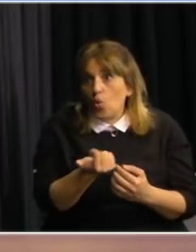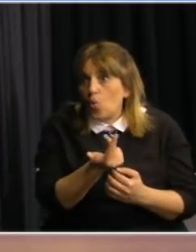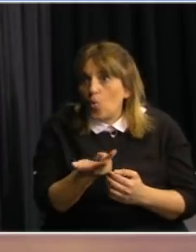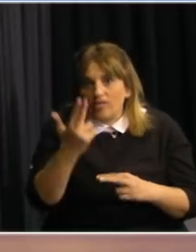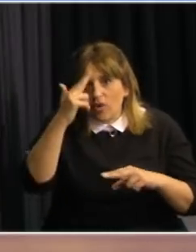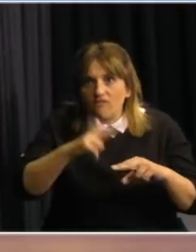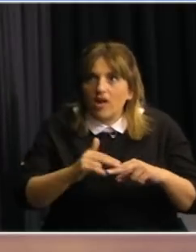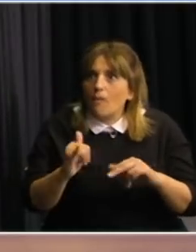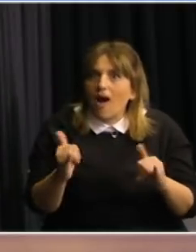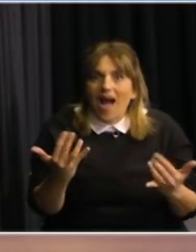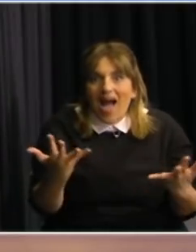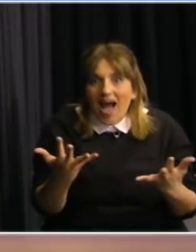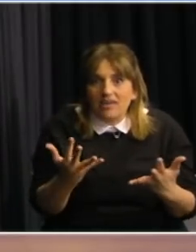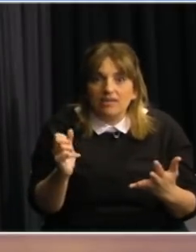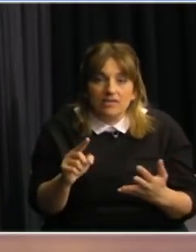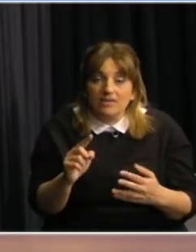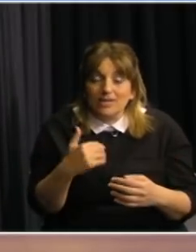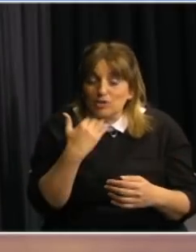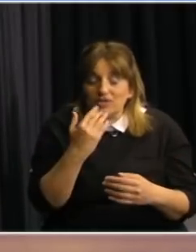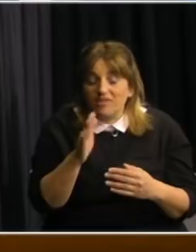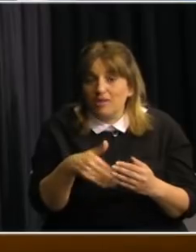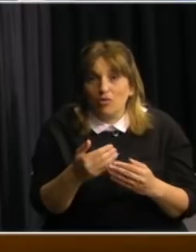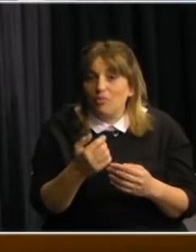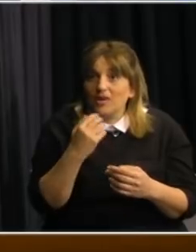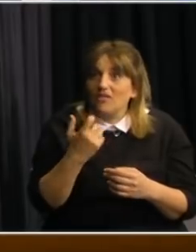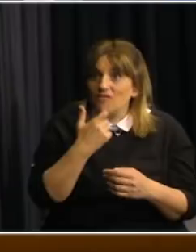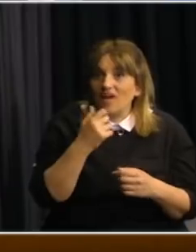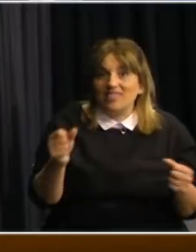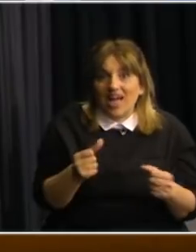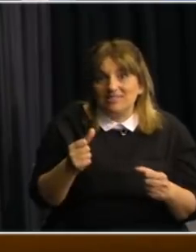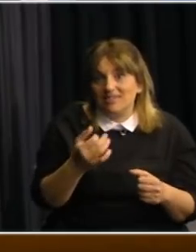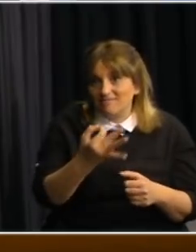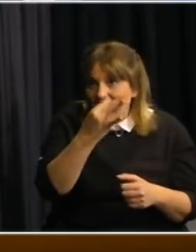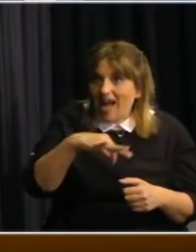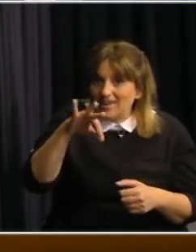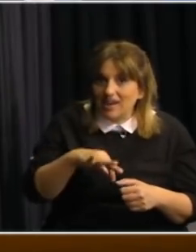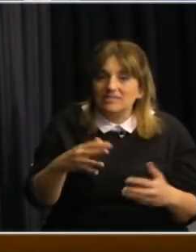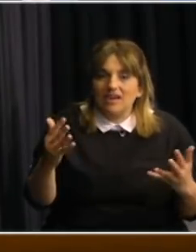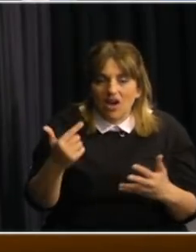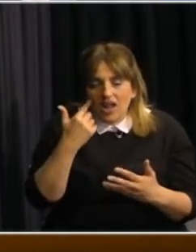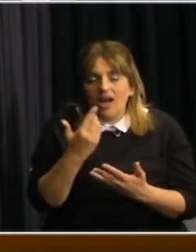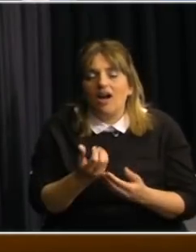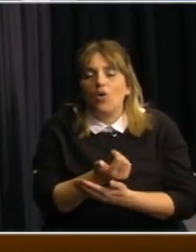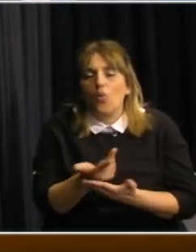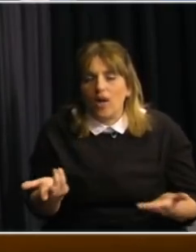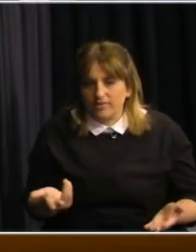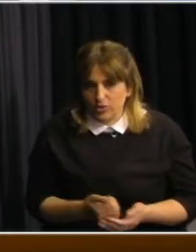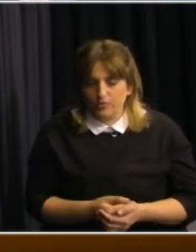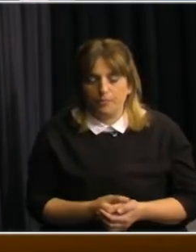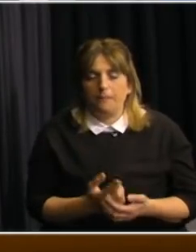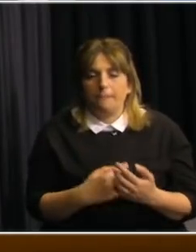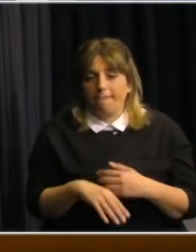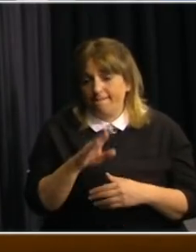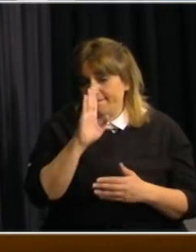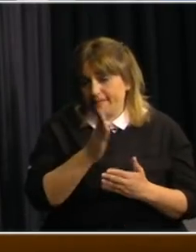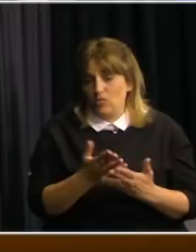escaparon es lo que la cero prevalencia nos va a dar gracias voy a insistir simplemente sobre el último aspecto para